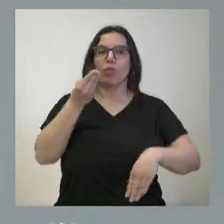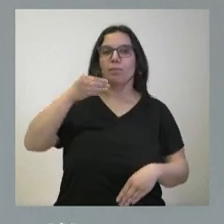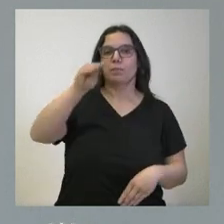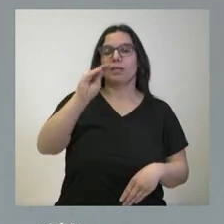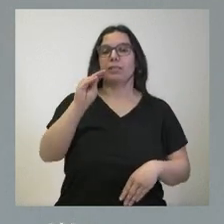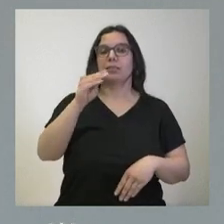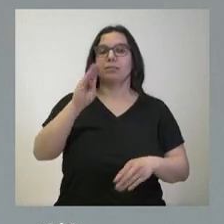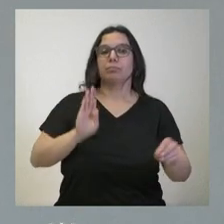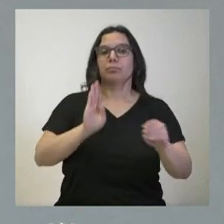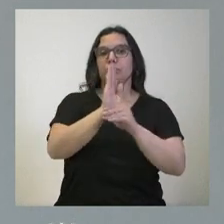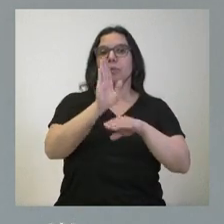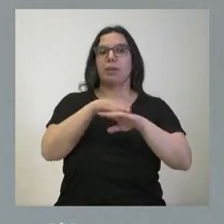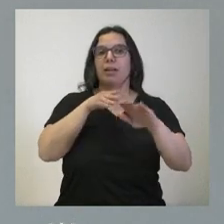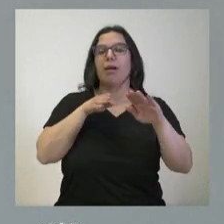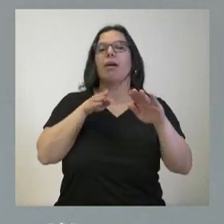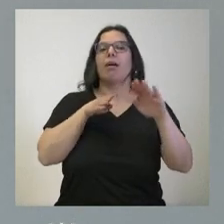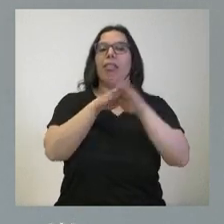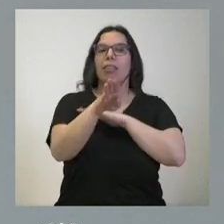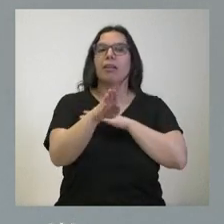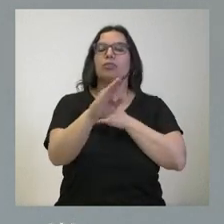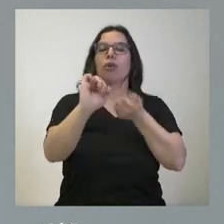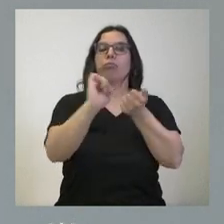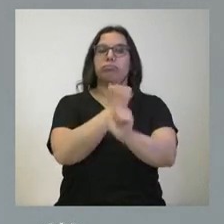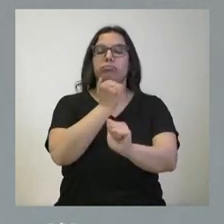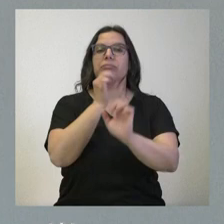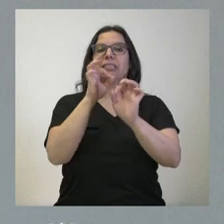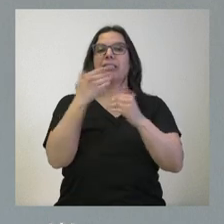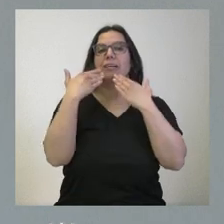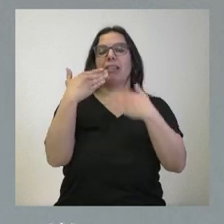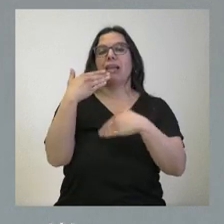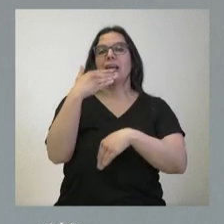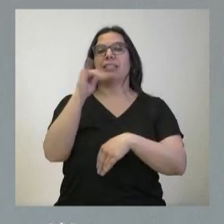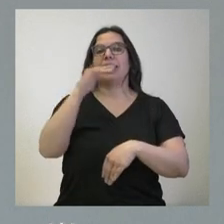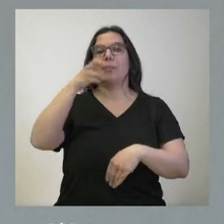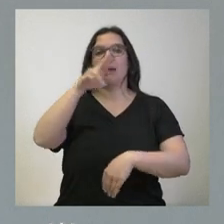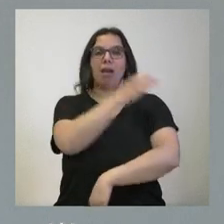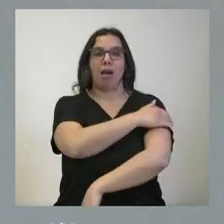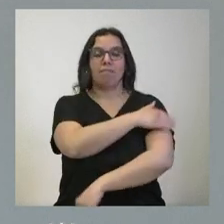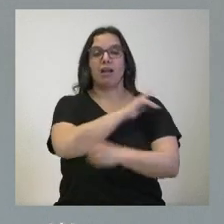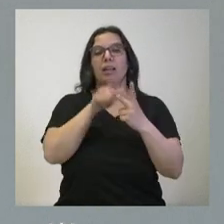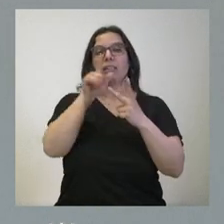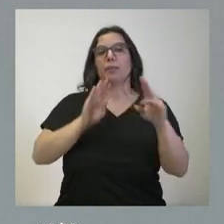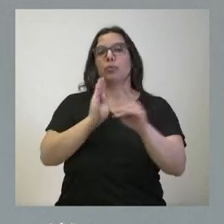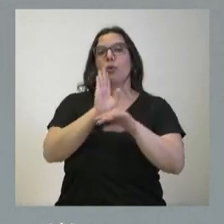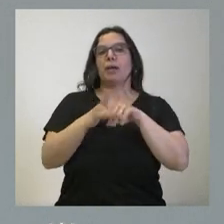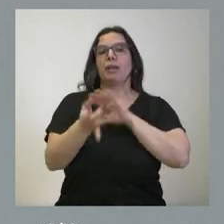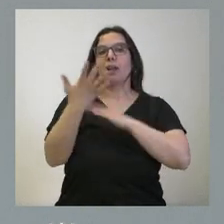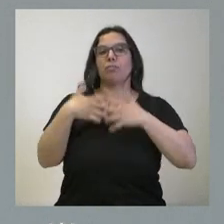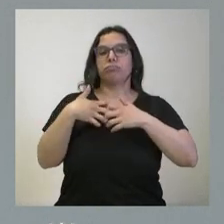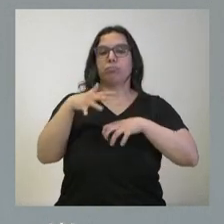que otorgamos para el acceso a financiación a través de Iberaval y la subvención para la puesta en marcha del polígono